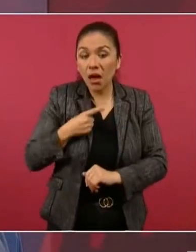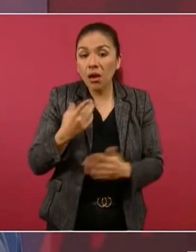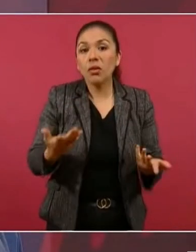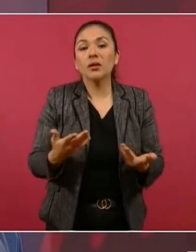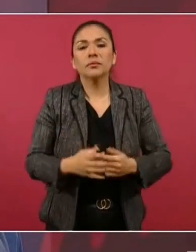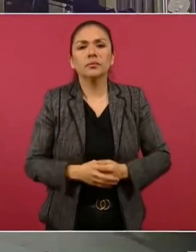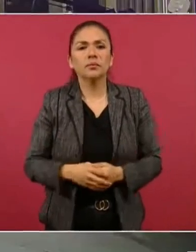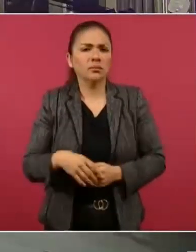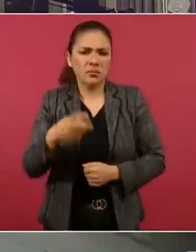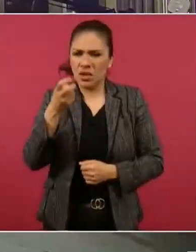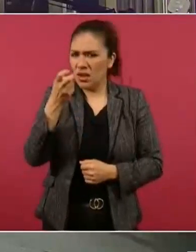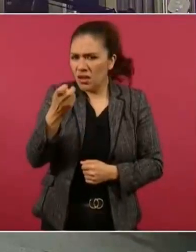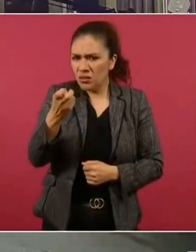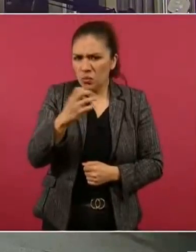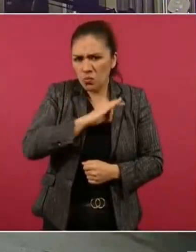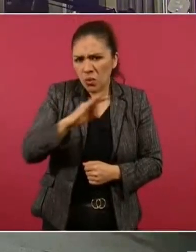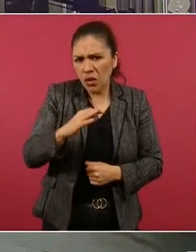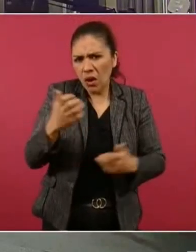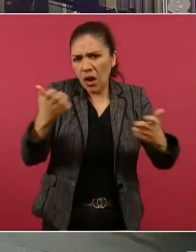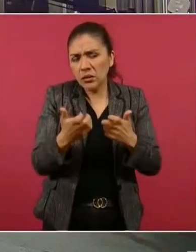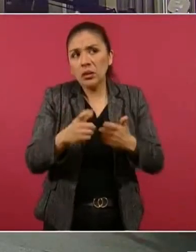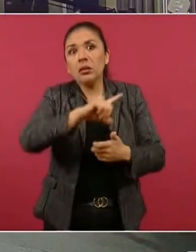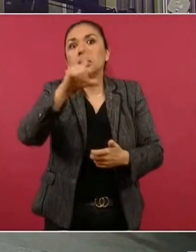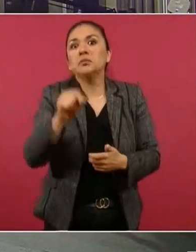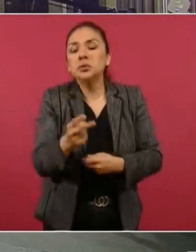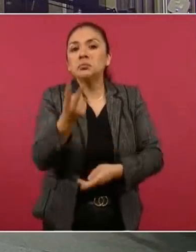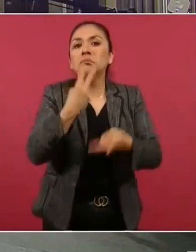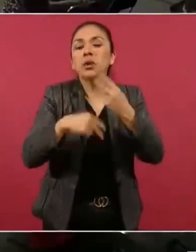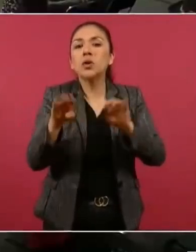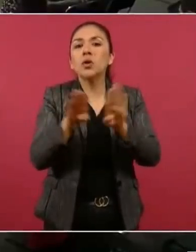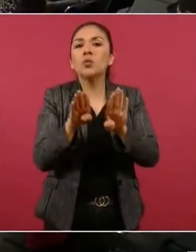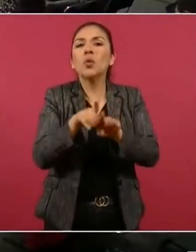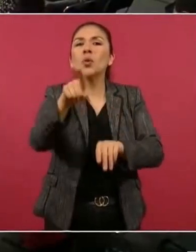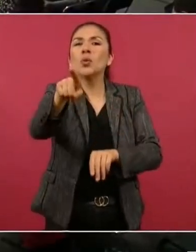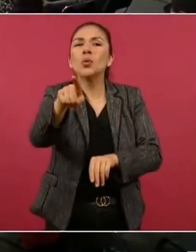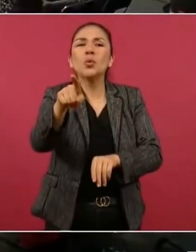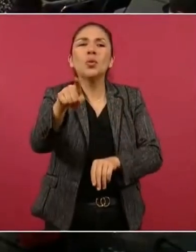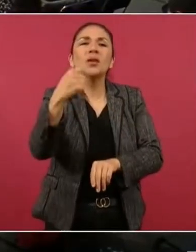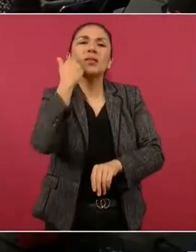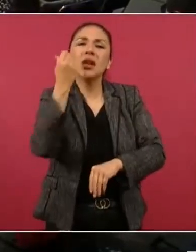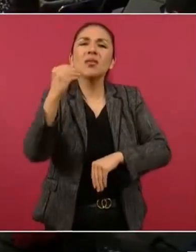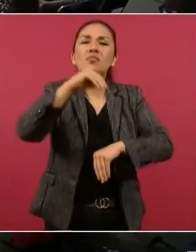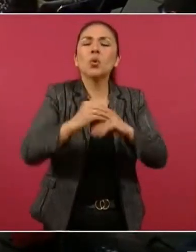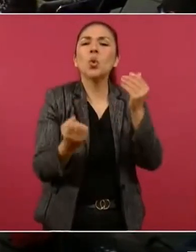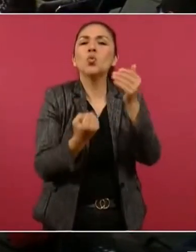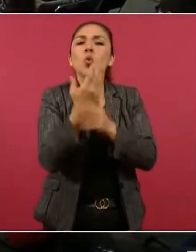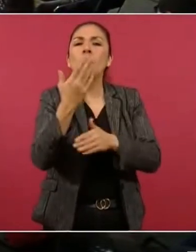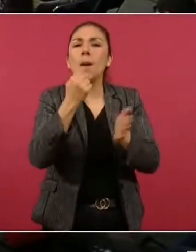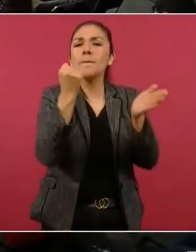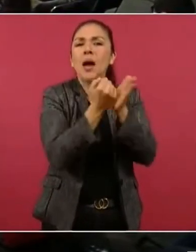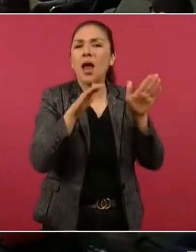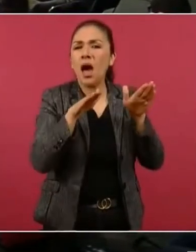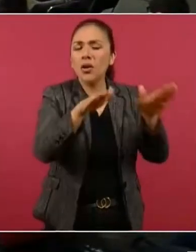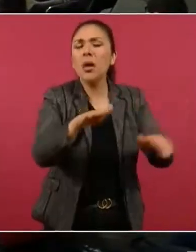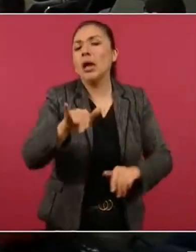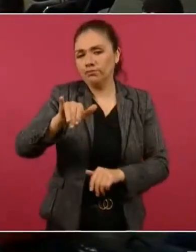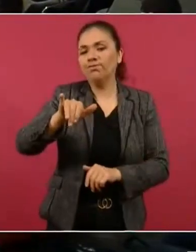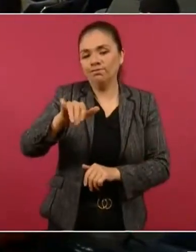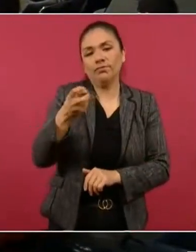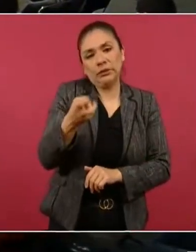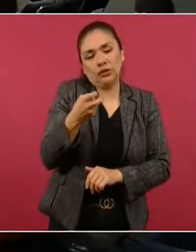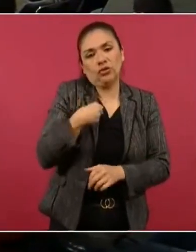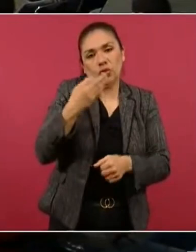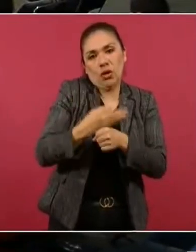Y esto no acelerará que surja ya la aerolínea que usted aprobó. Sí, estamos viendo eso, lo de